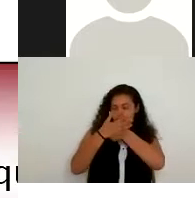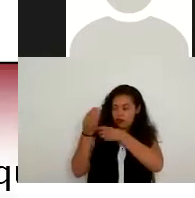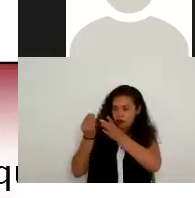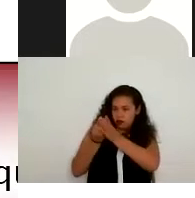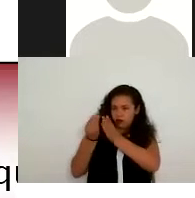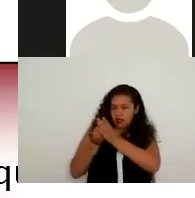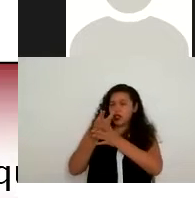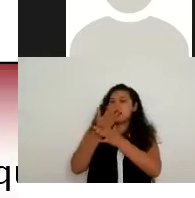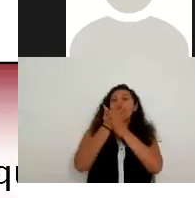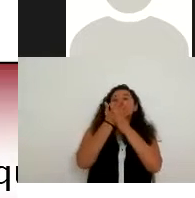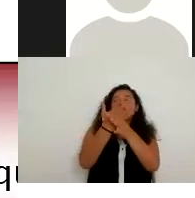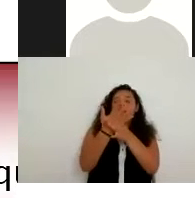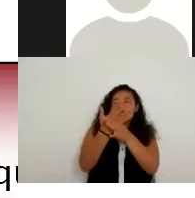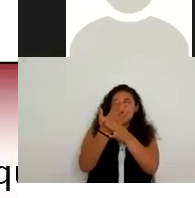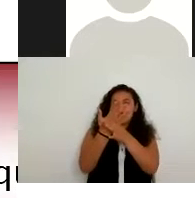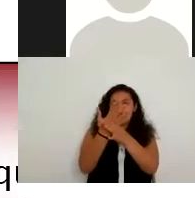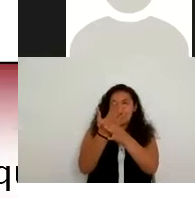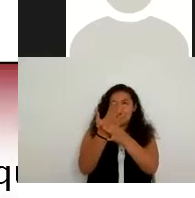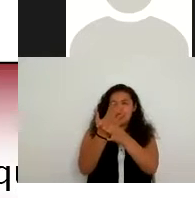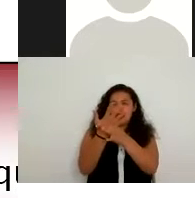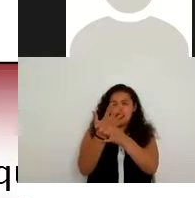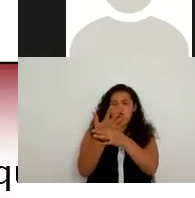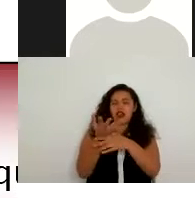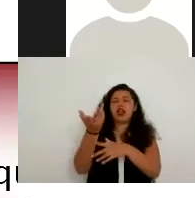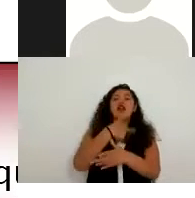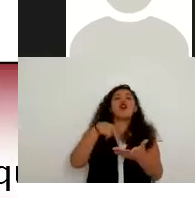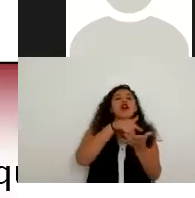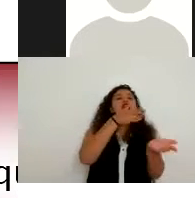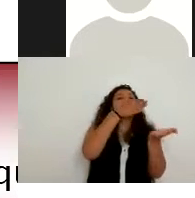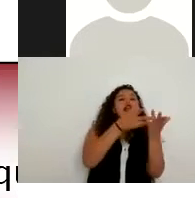dónde acudir o con quién acudir